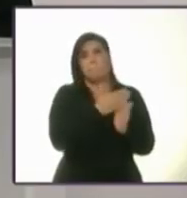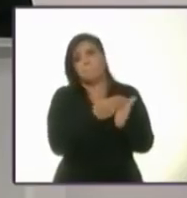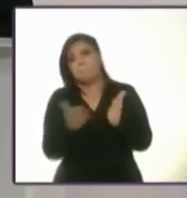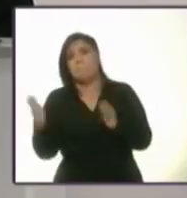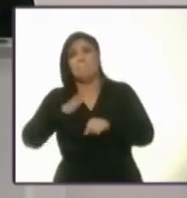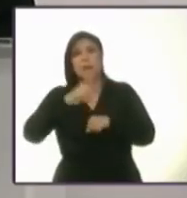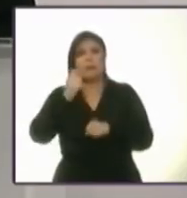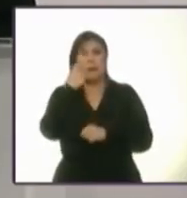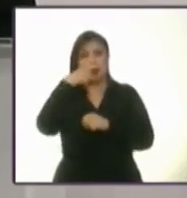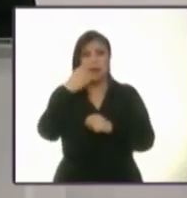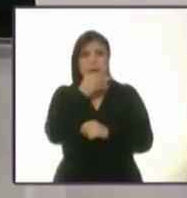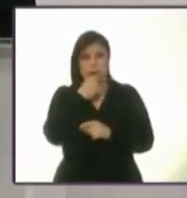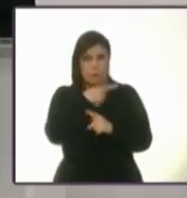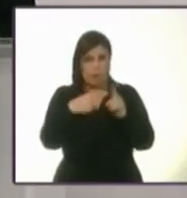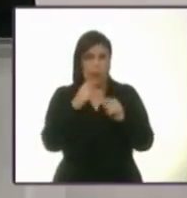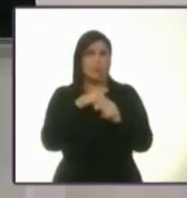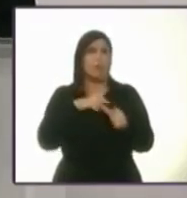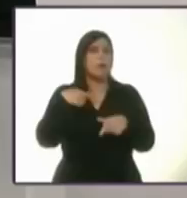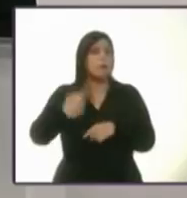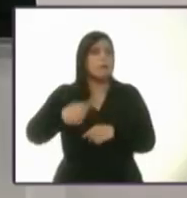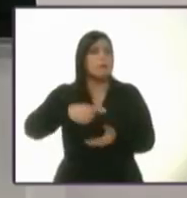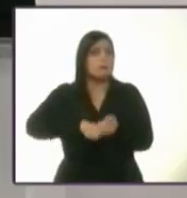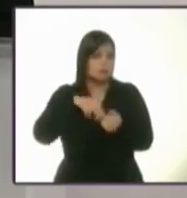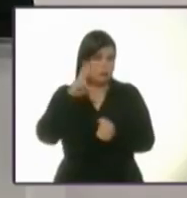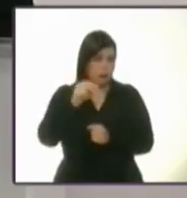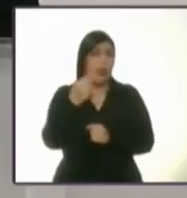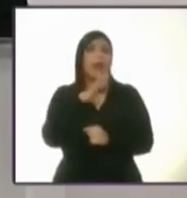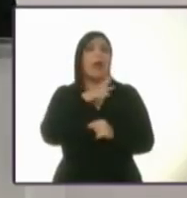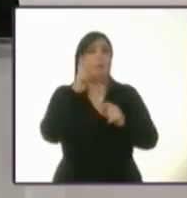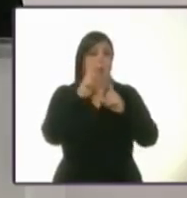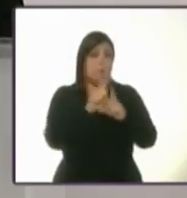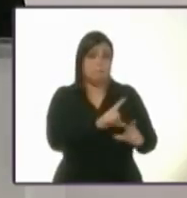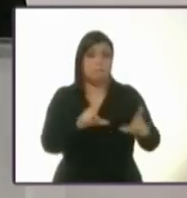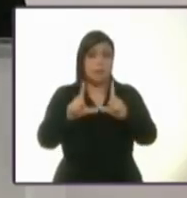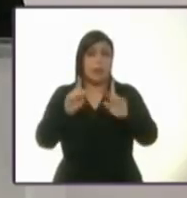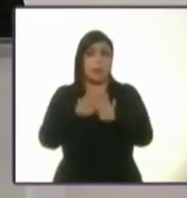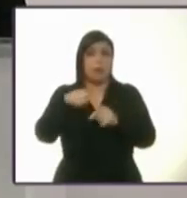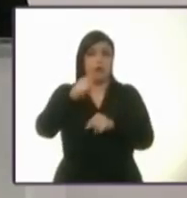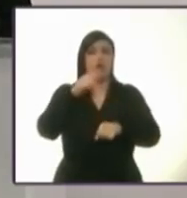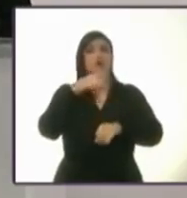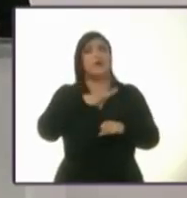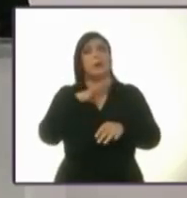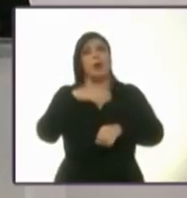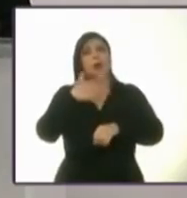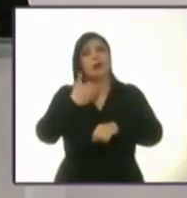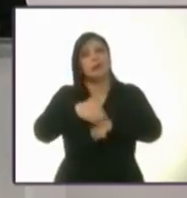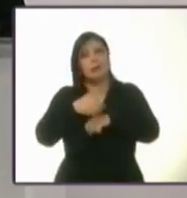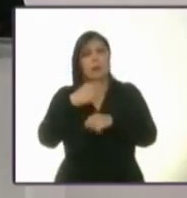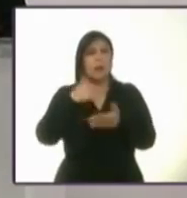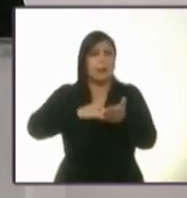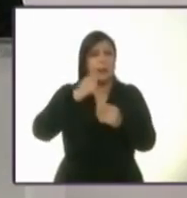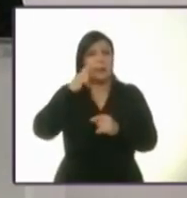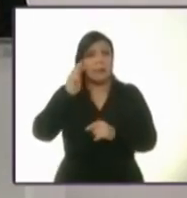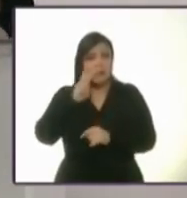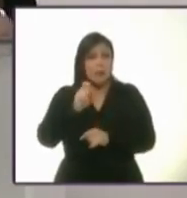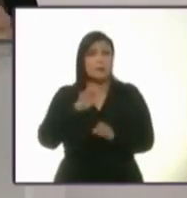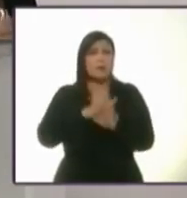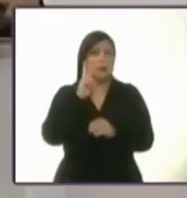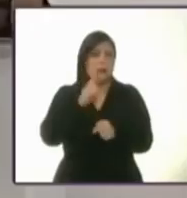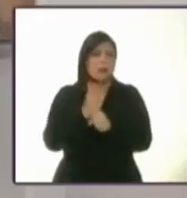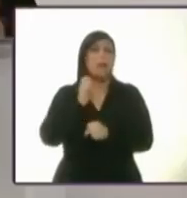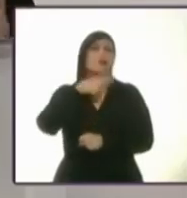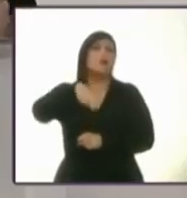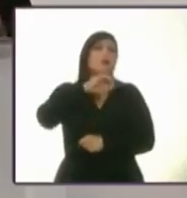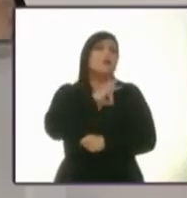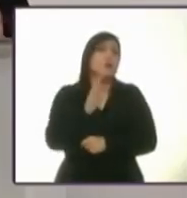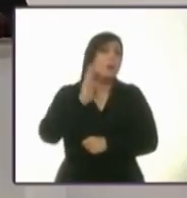intervención continua. Frente a ustedes tienen un cronómetro para que puedan administrar su tiempo. El uso de la palabra lo pueden pedir levantando